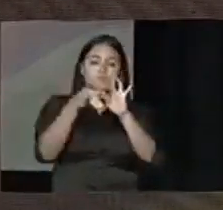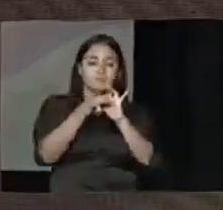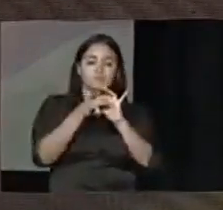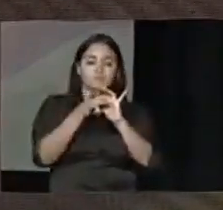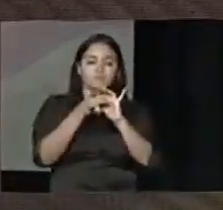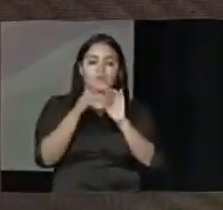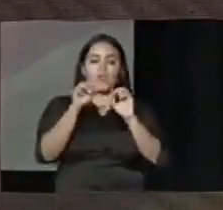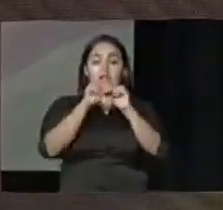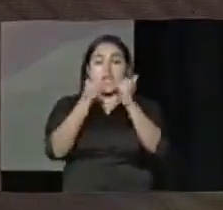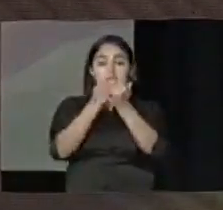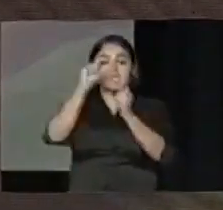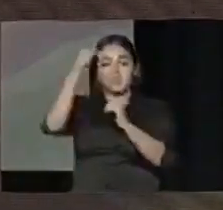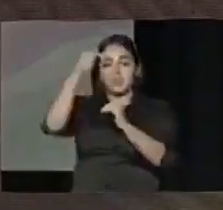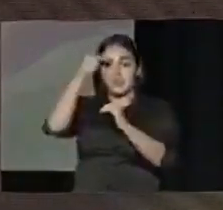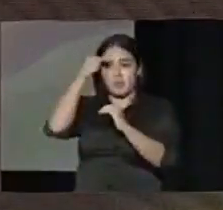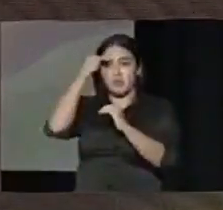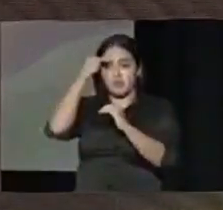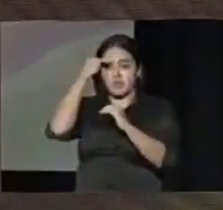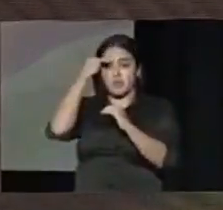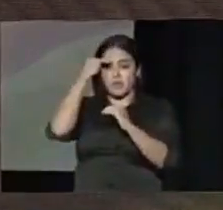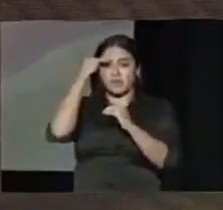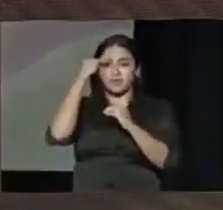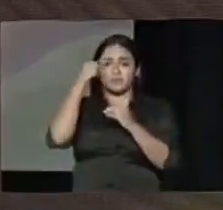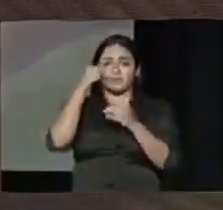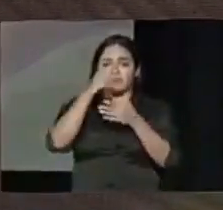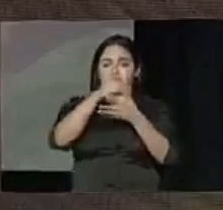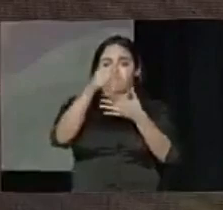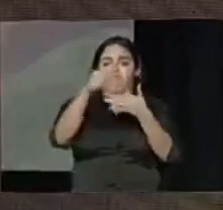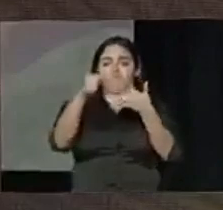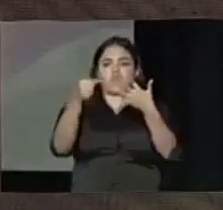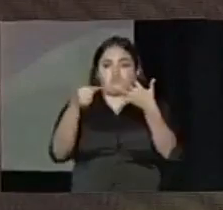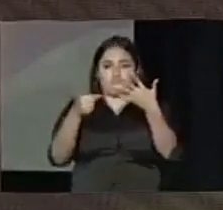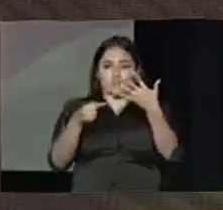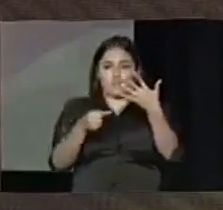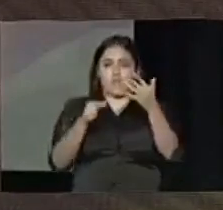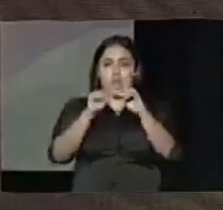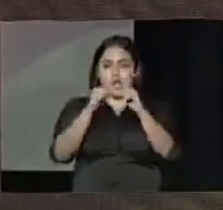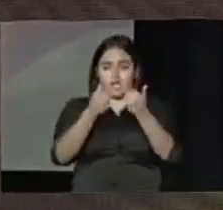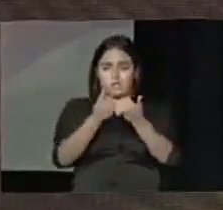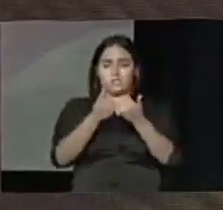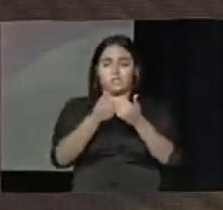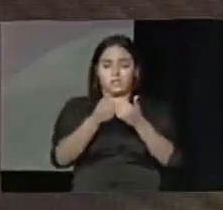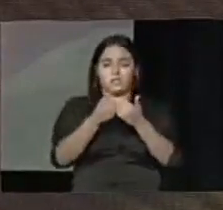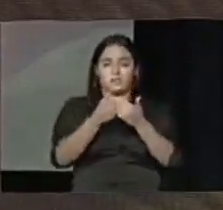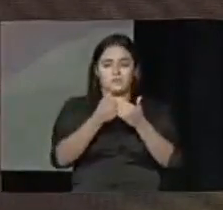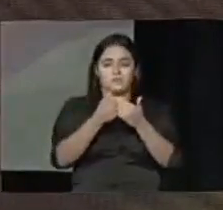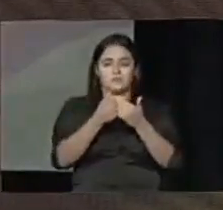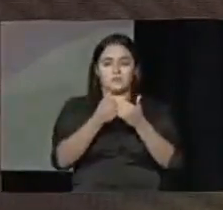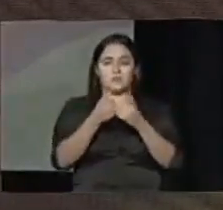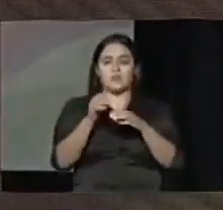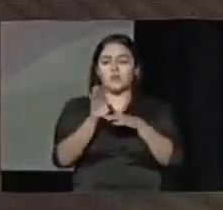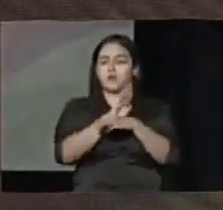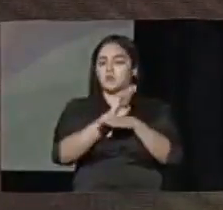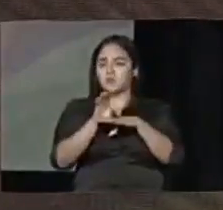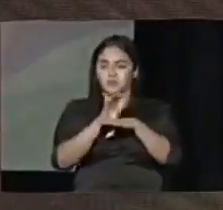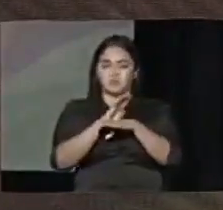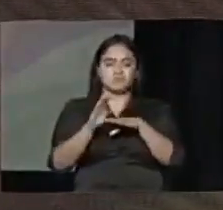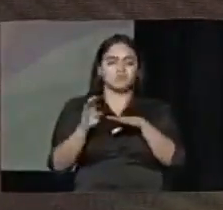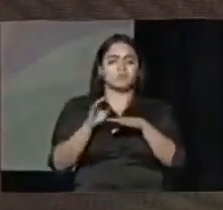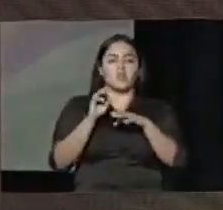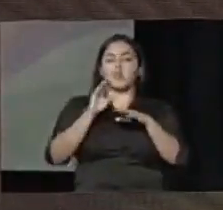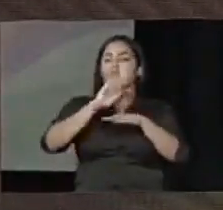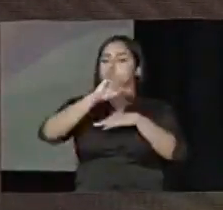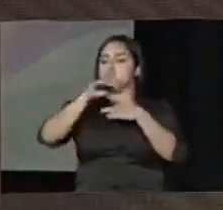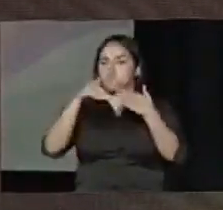agencias del gobierno la academia las instituciones sin fines de lucro y de base de fe el comercio la ciudadanía en general todos